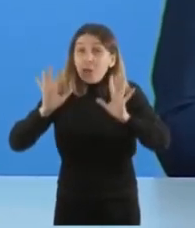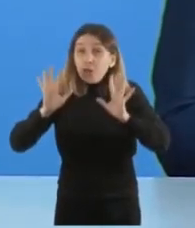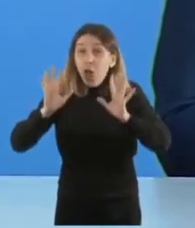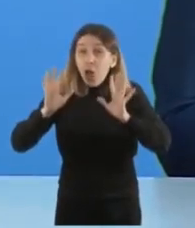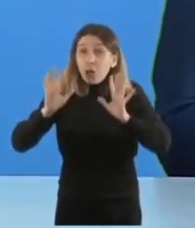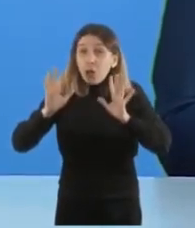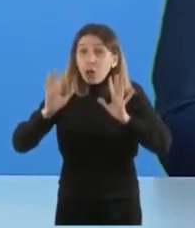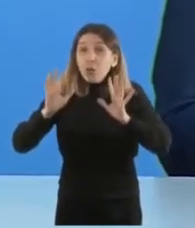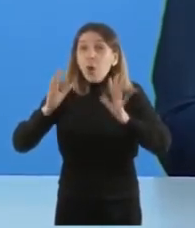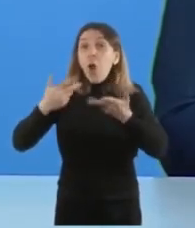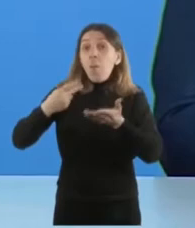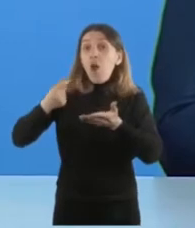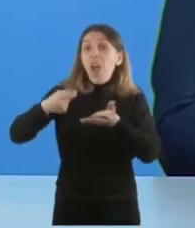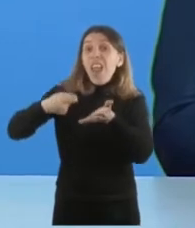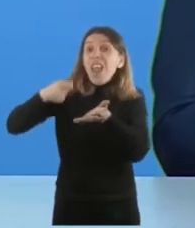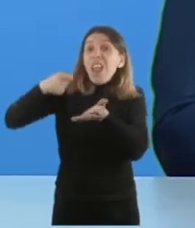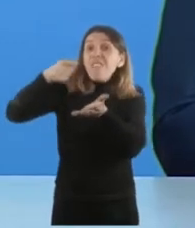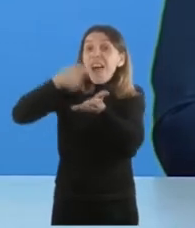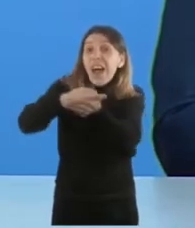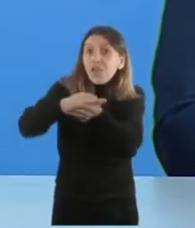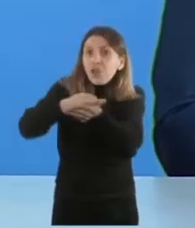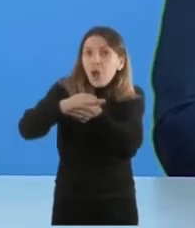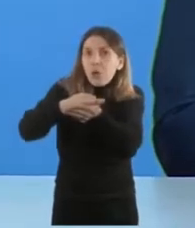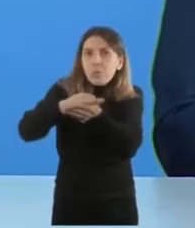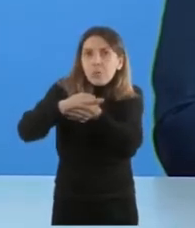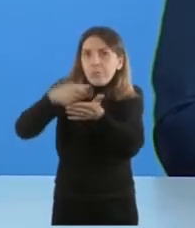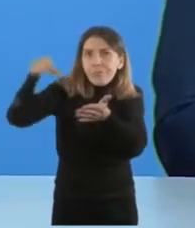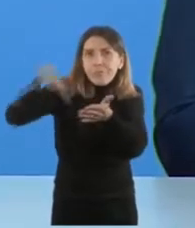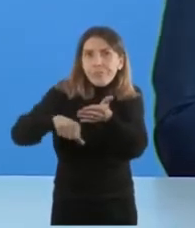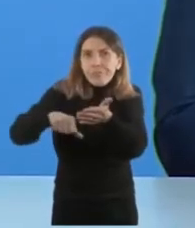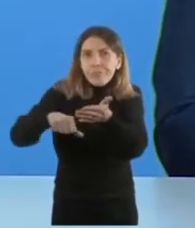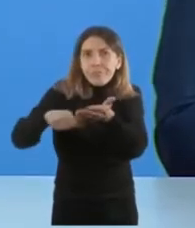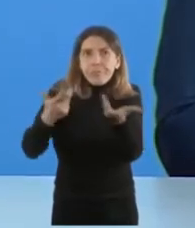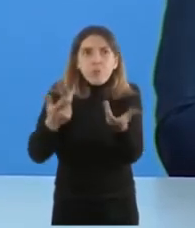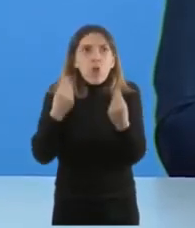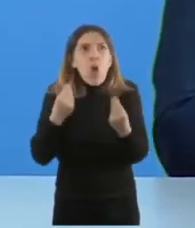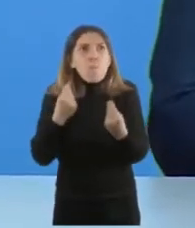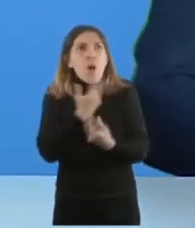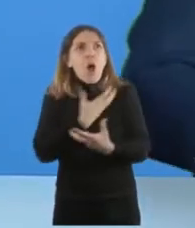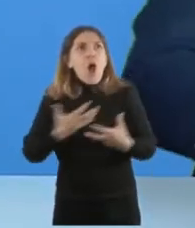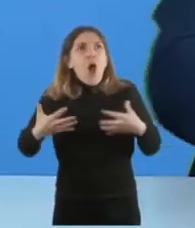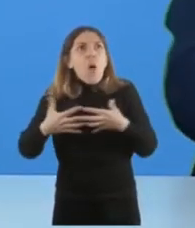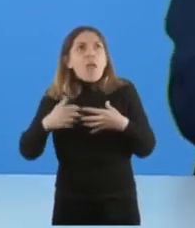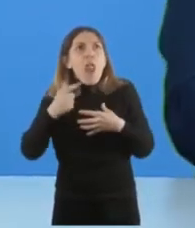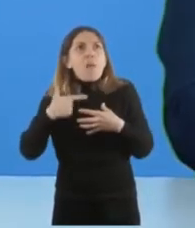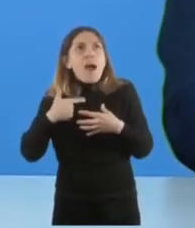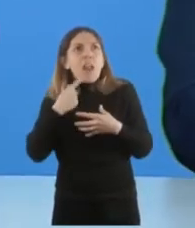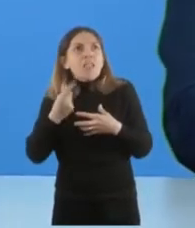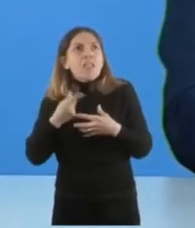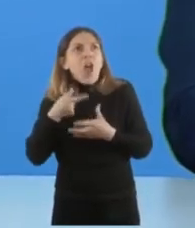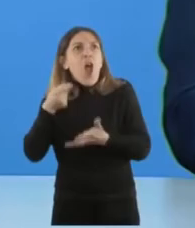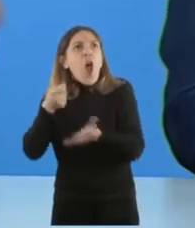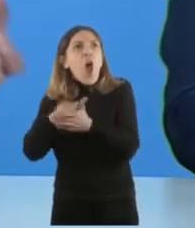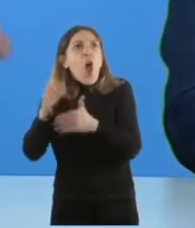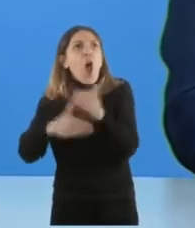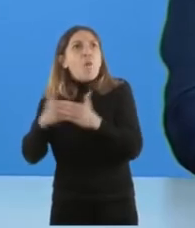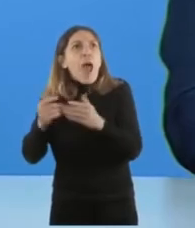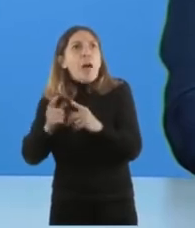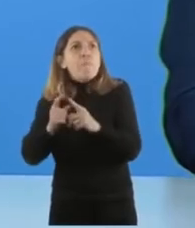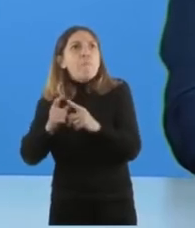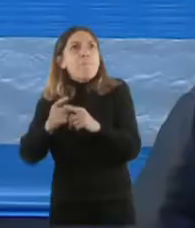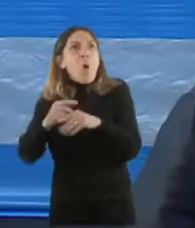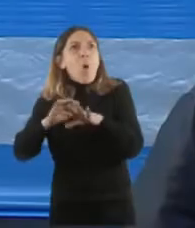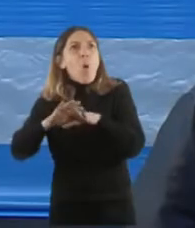la inversión, no podían no hacer más obras, porque un gobierno que no hace obras